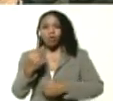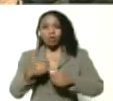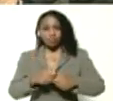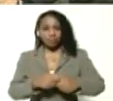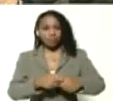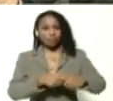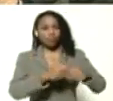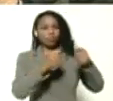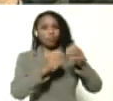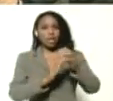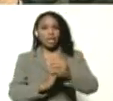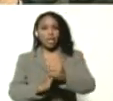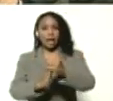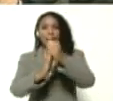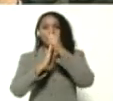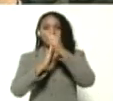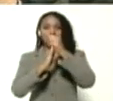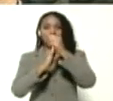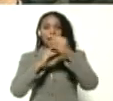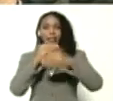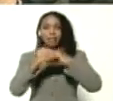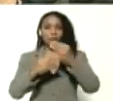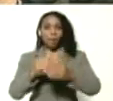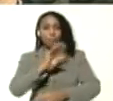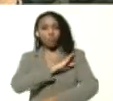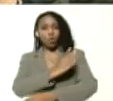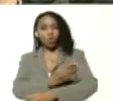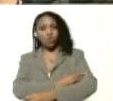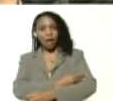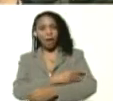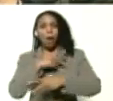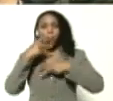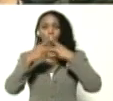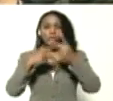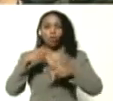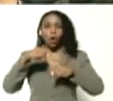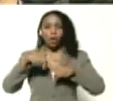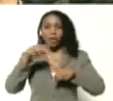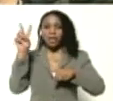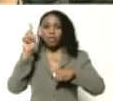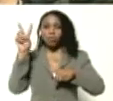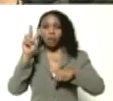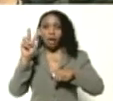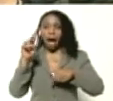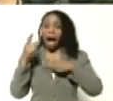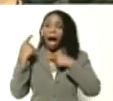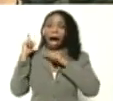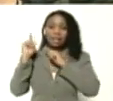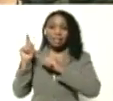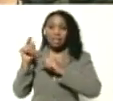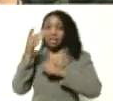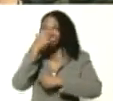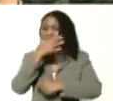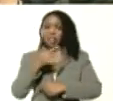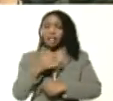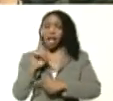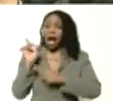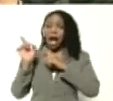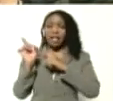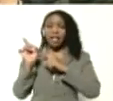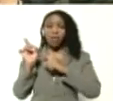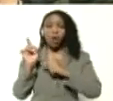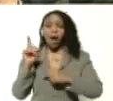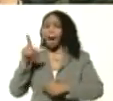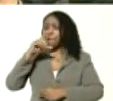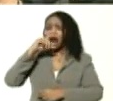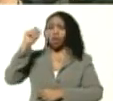en el liderazgo, y en el poder político, de Venezuela, así de sencillo, por eso, aquellos que dicen, que es Maduro,